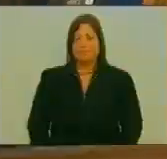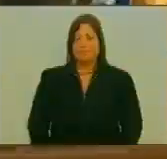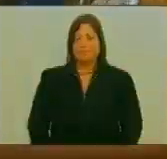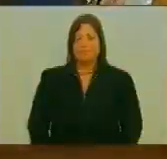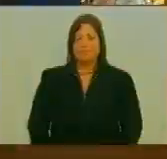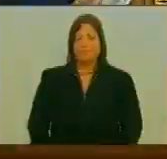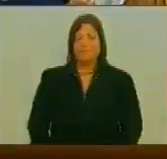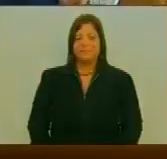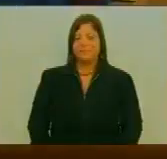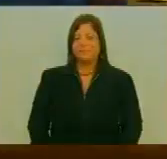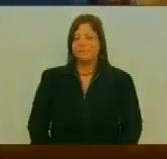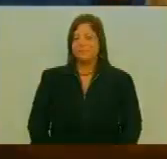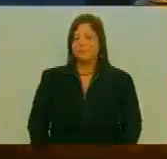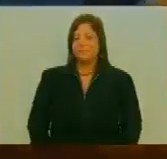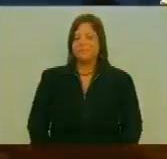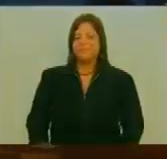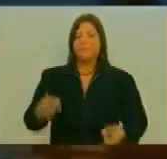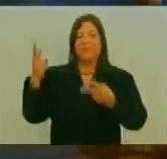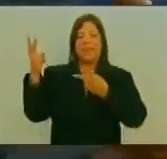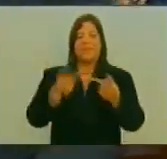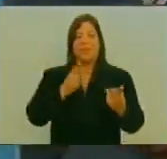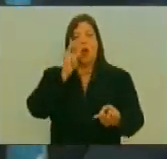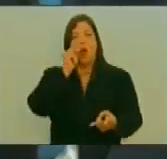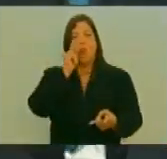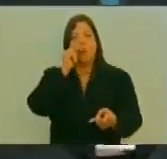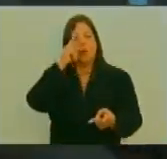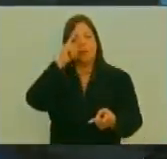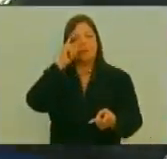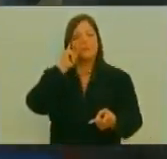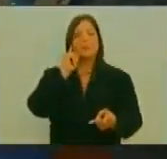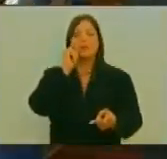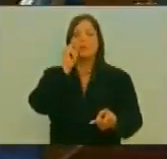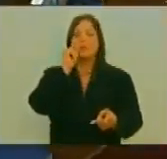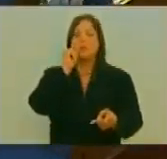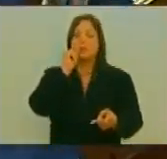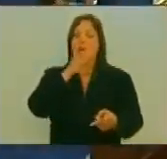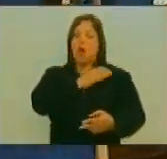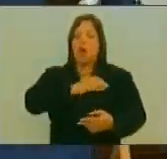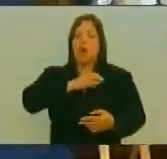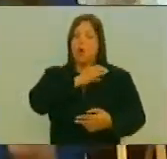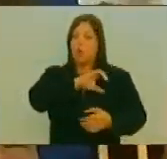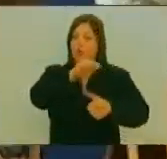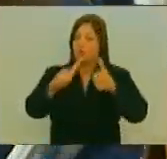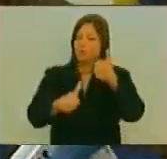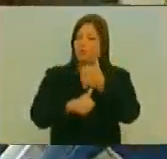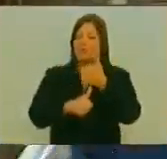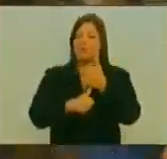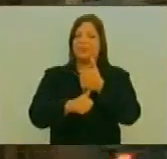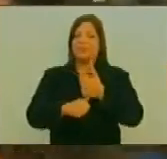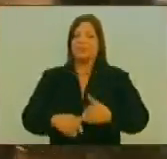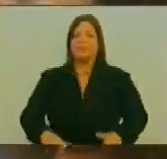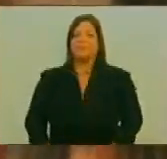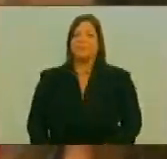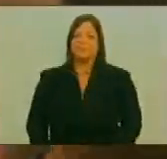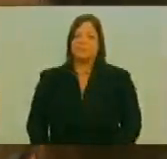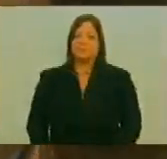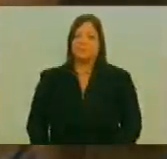Voy a invitar Al constituyente Vicepresidente De la comisión Saúl Ortega